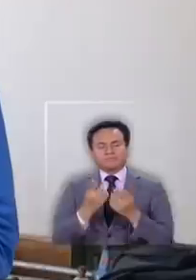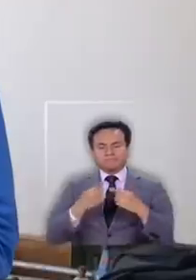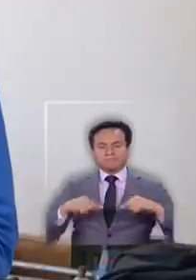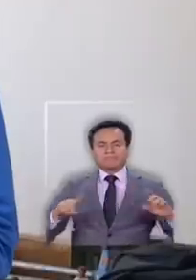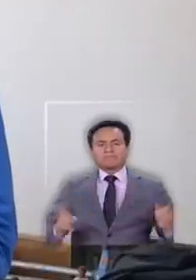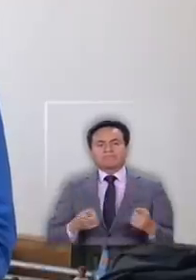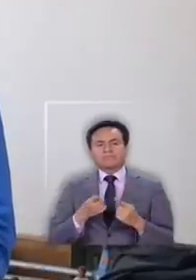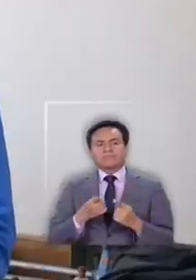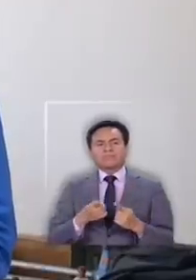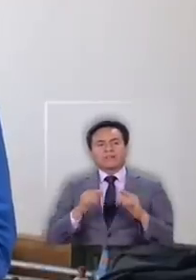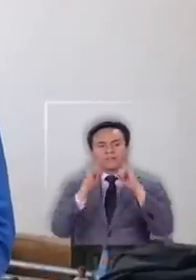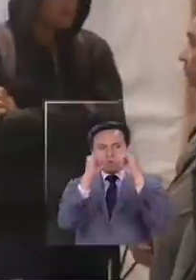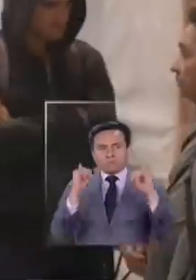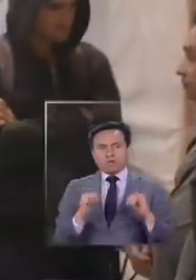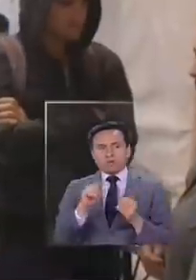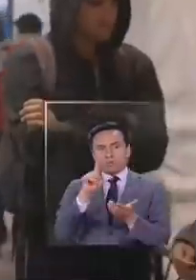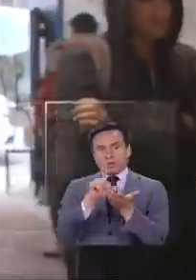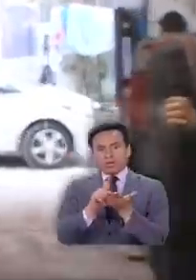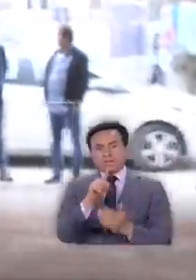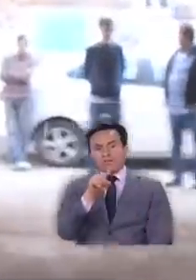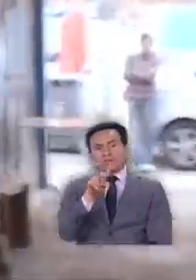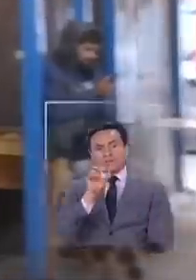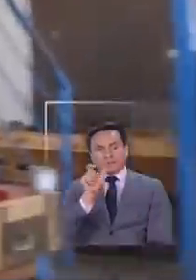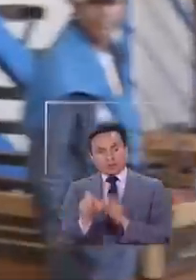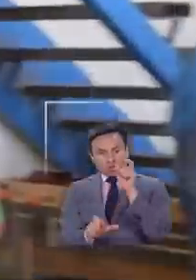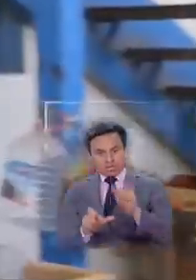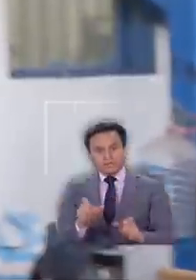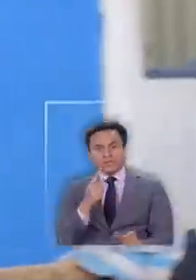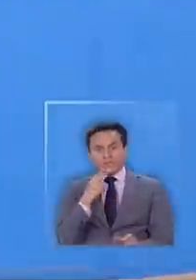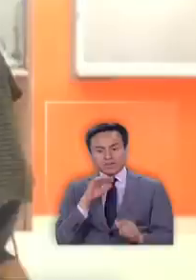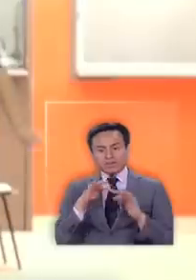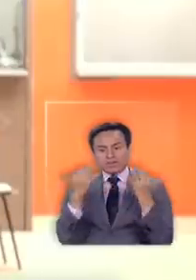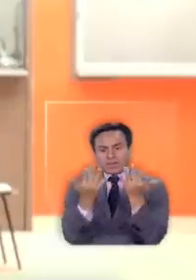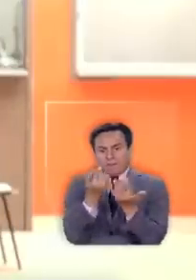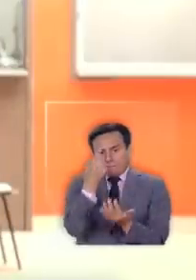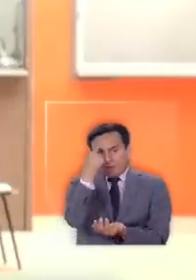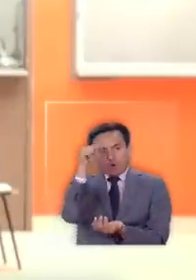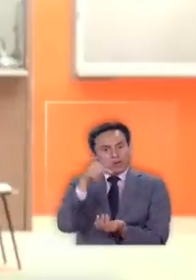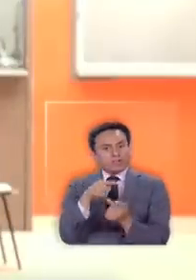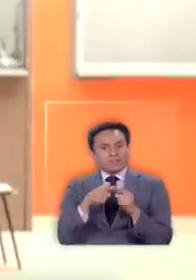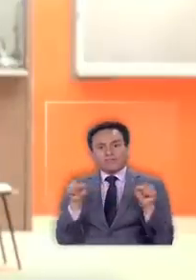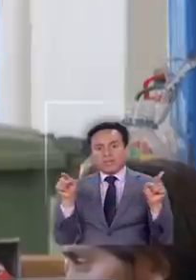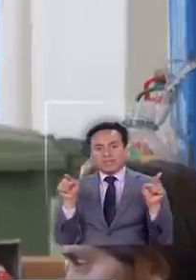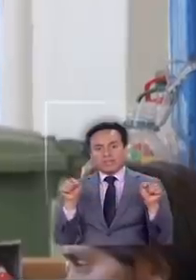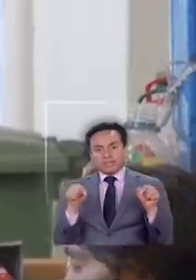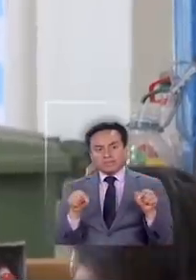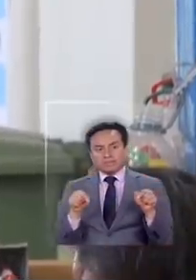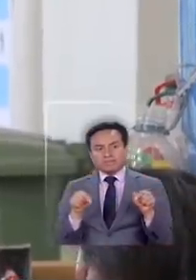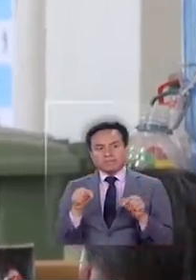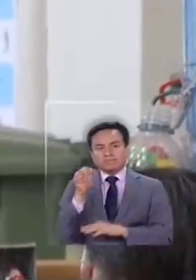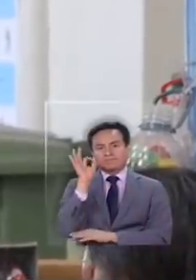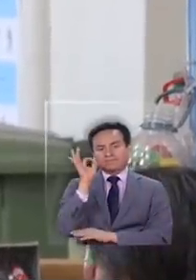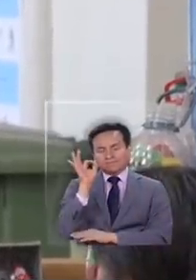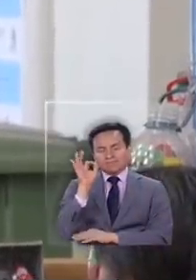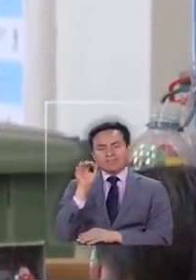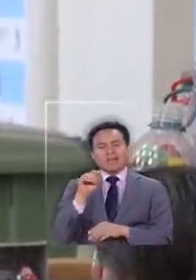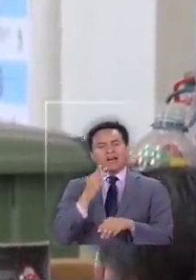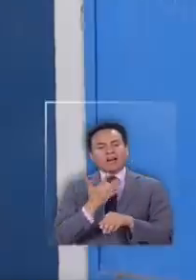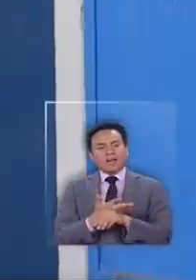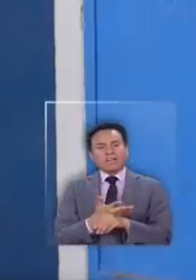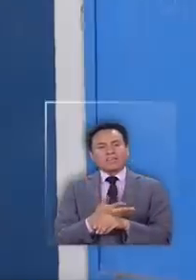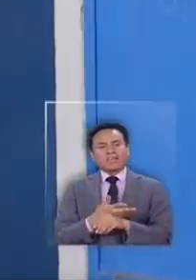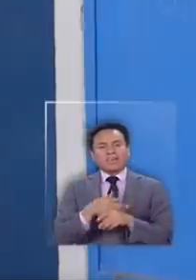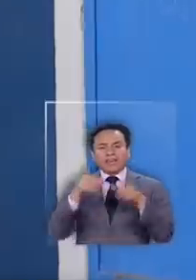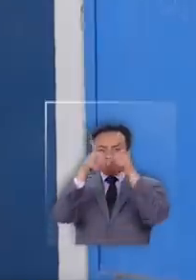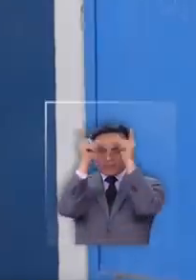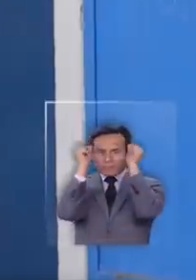El régimen en este lugar conviven 120 personas pero la realidad de hoy es distinta. La charla de esta jornada la hace una